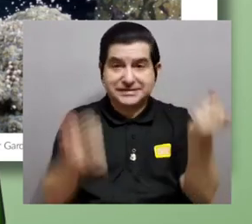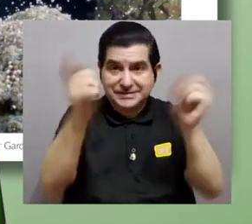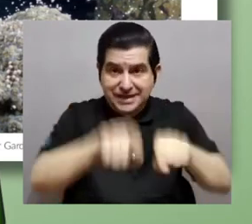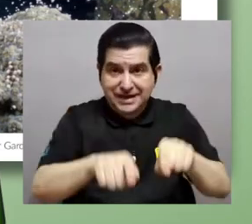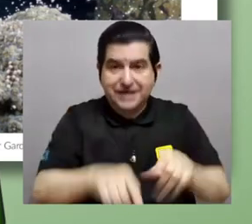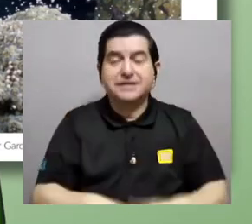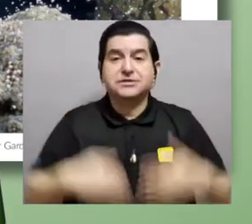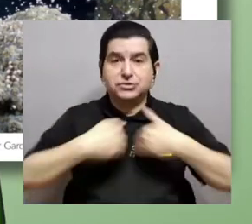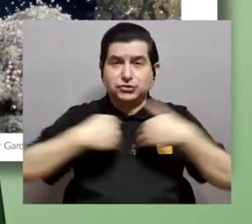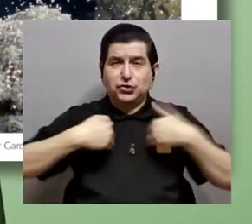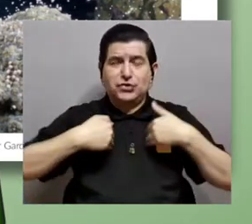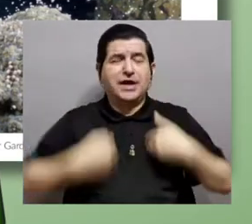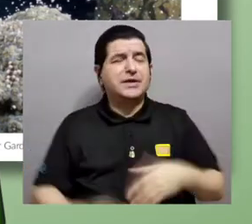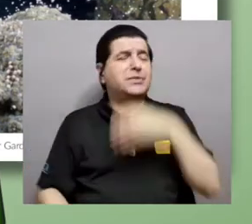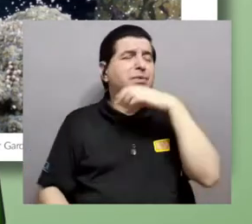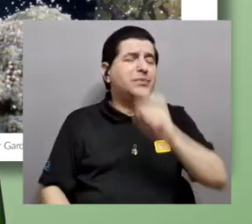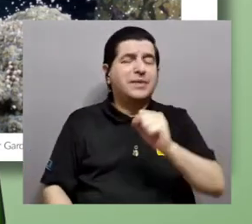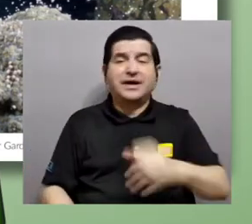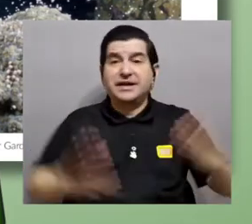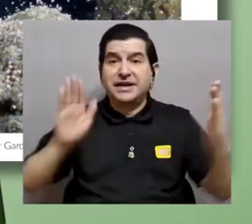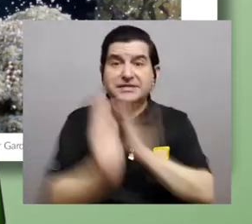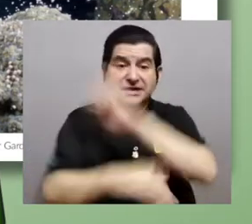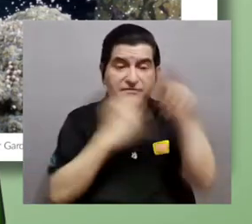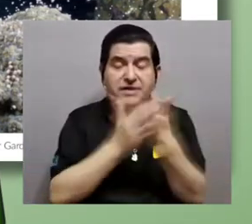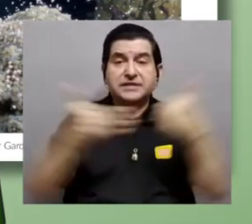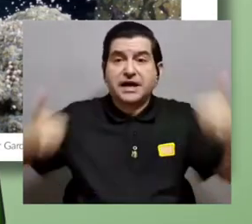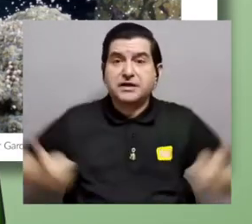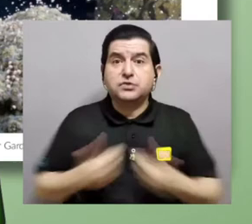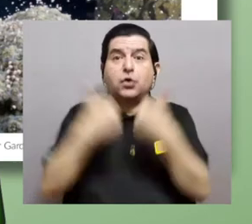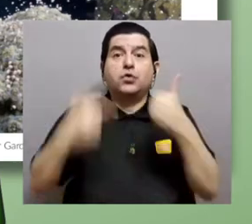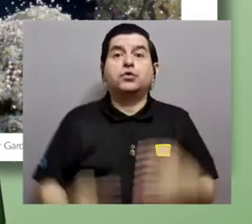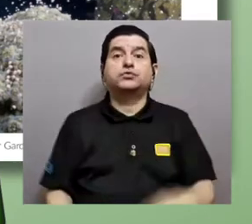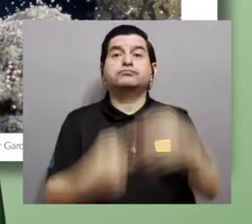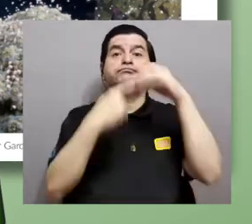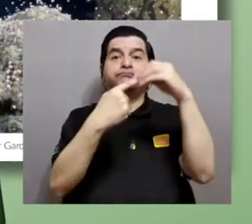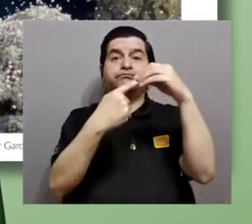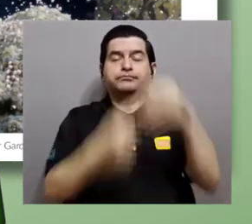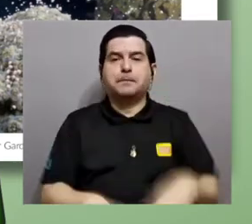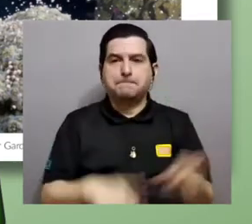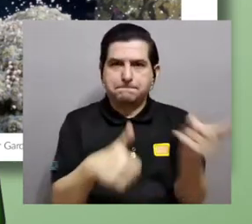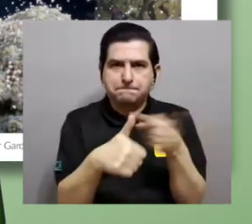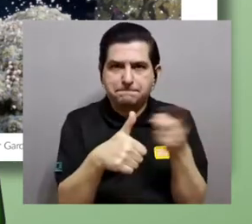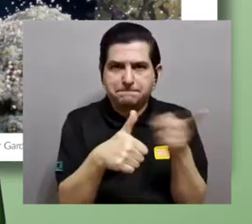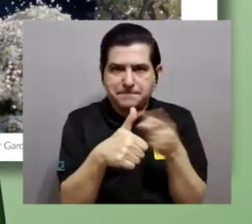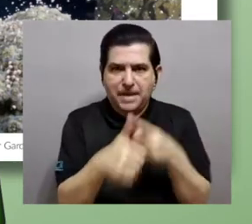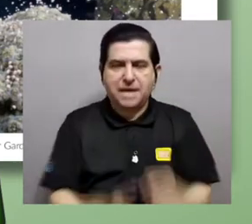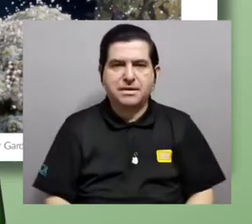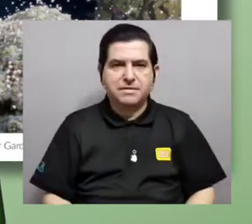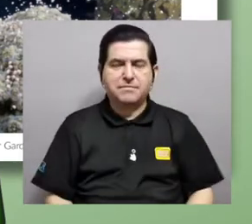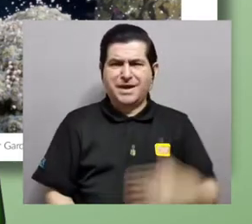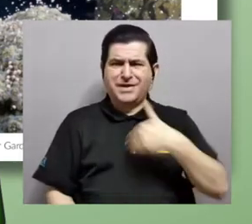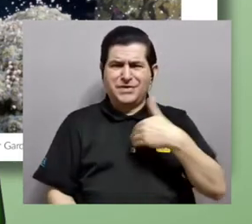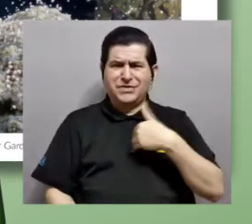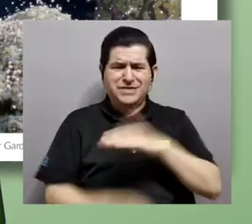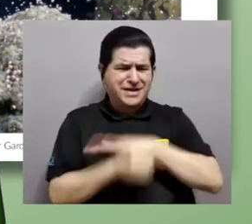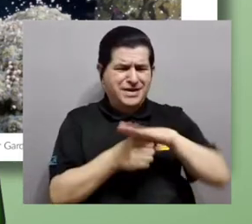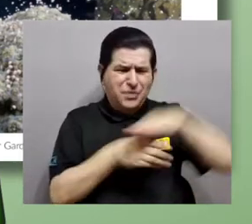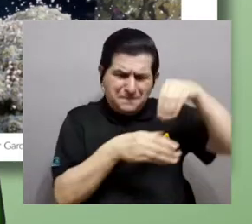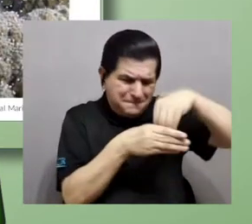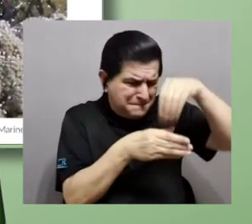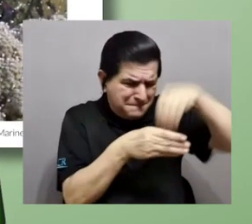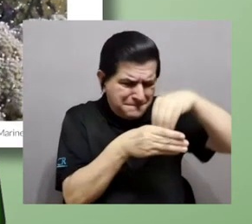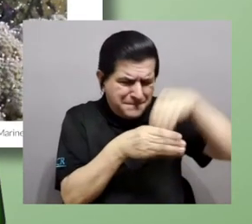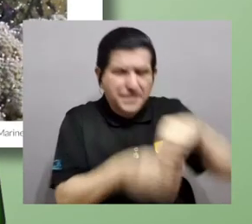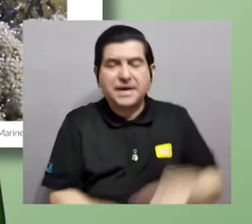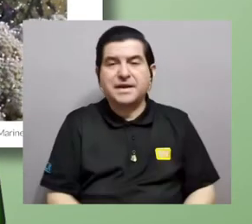animales ancestrales enfrentaban todos retos principales. El primero es de proveer suficientes nutrientes a los